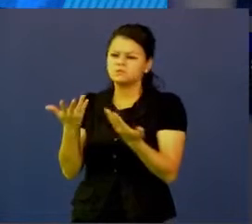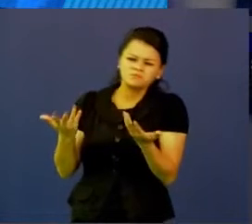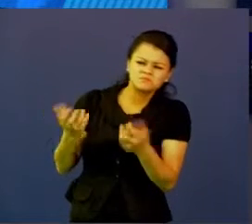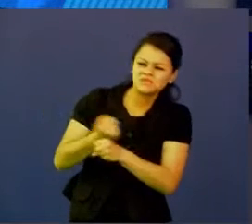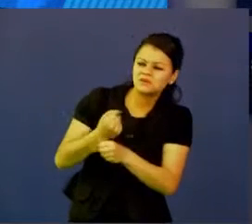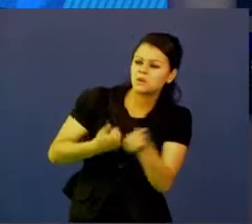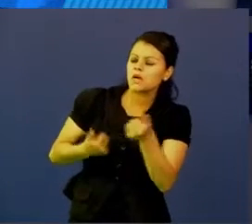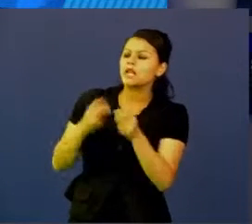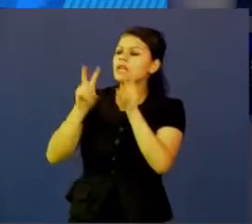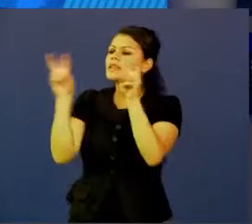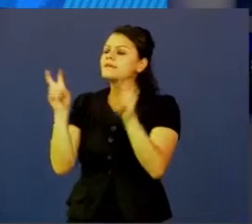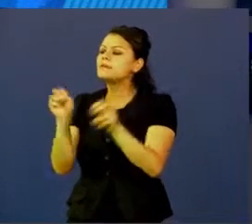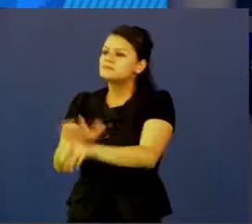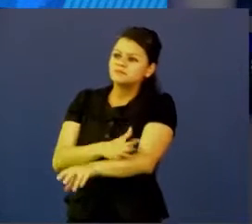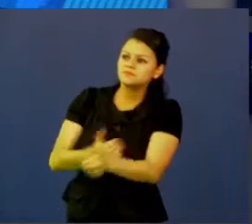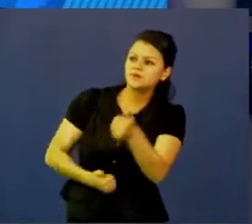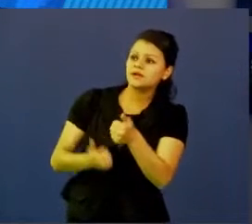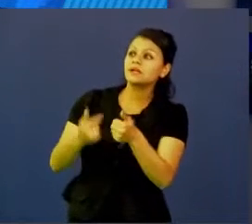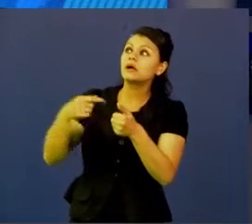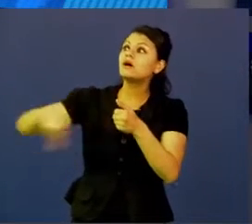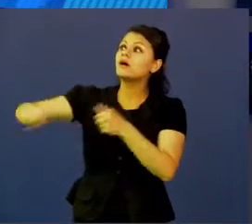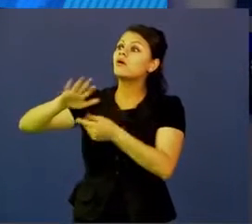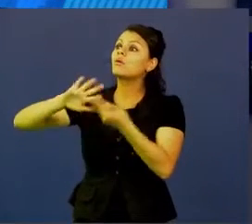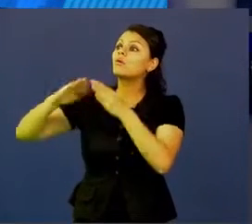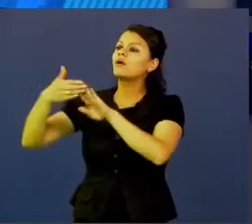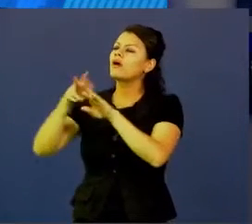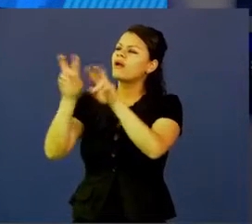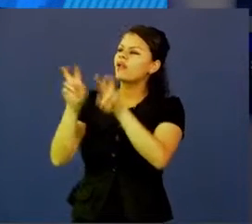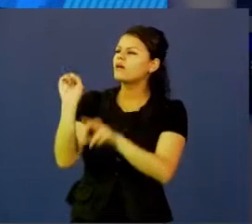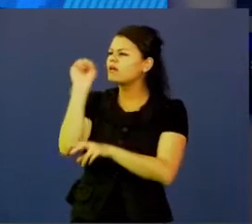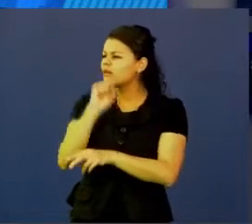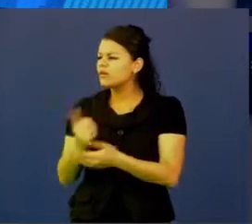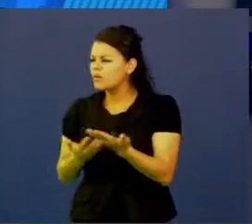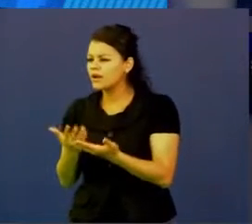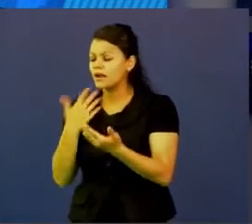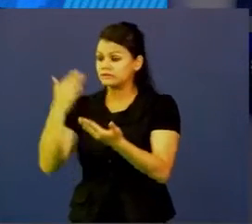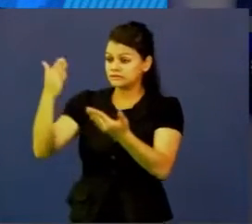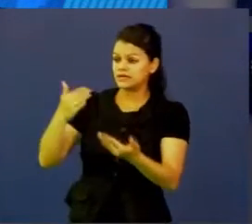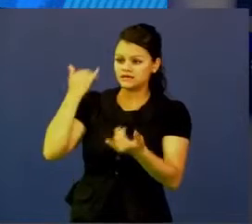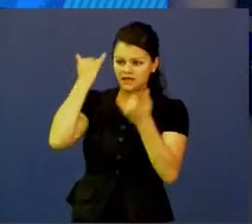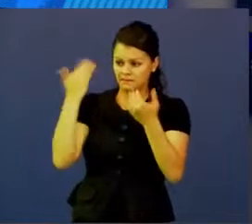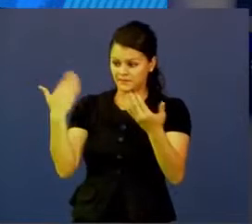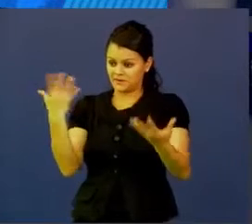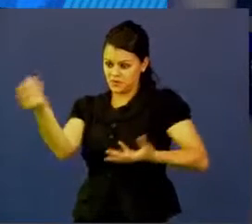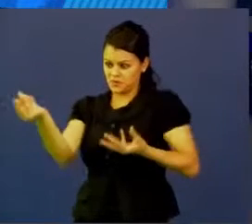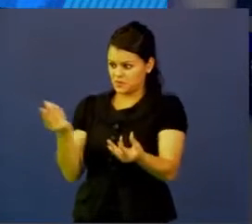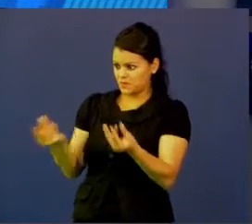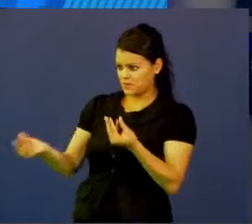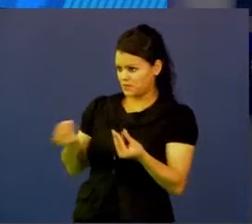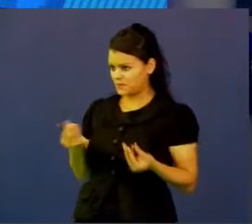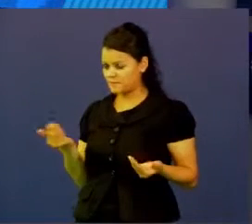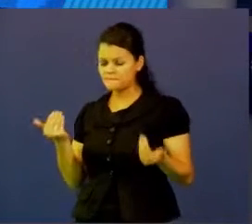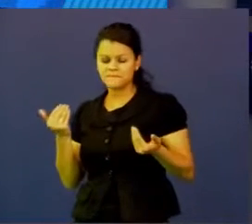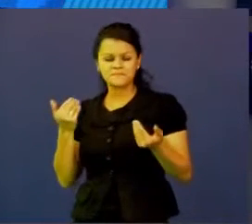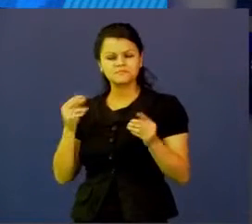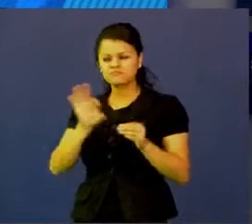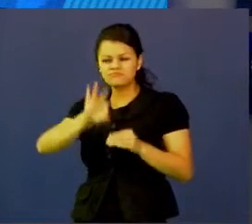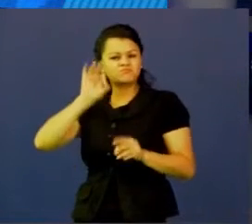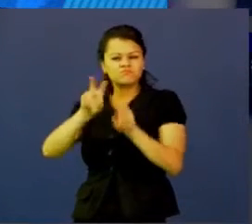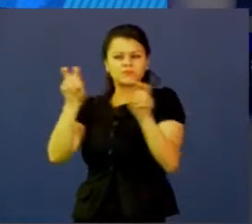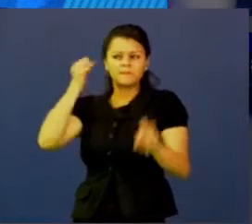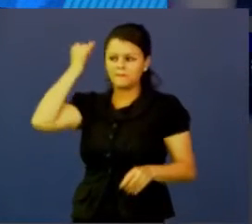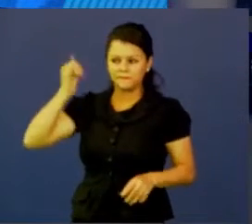¿Qué problemas han visto en la comunidad? Tráiganlo y empecemos en equipos, normalmente identifiquemos una temática.